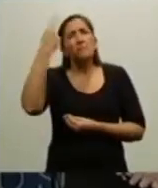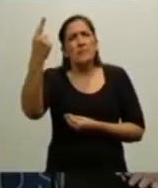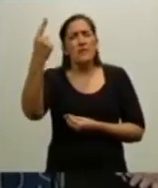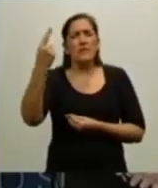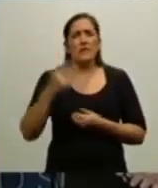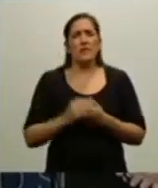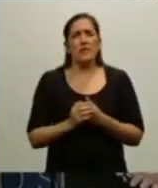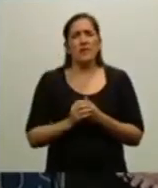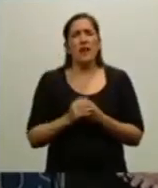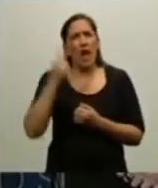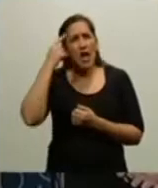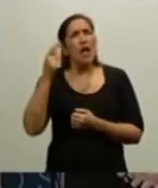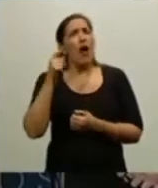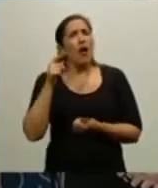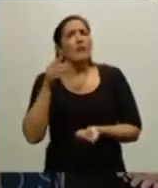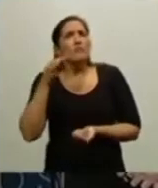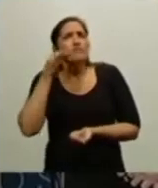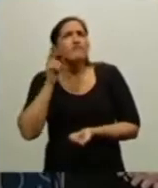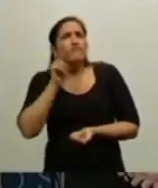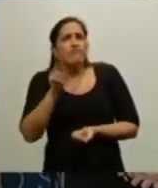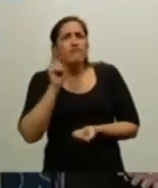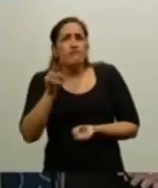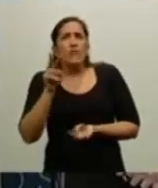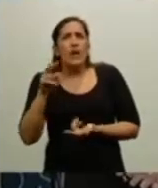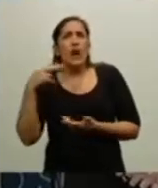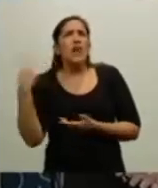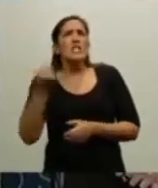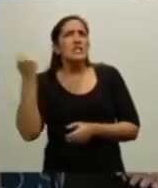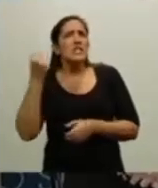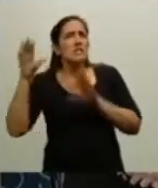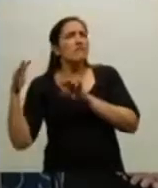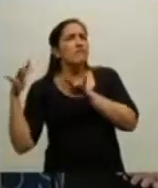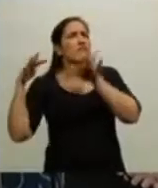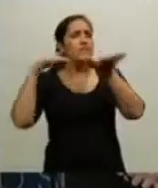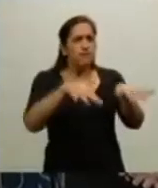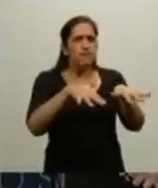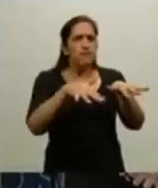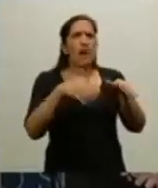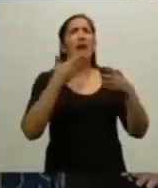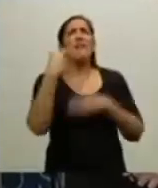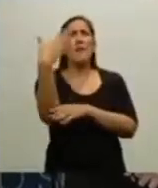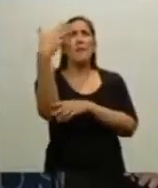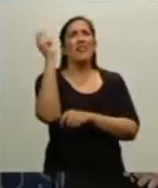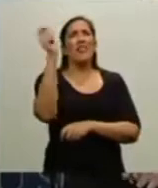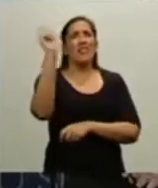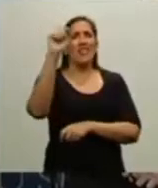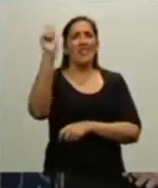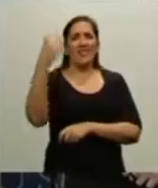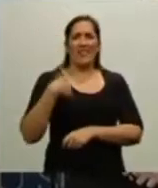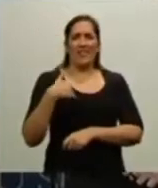creían en lo que estaban viendo y querían ir con su banderita argentina